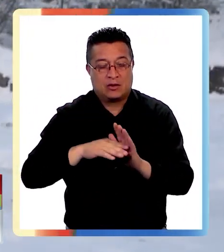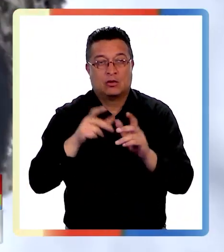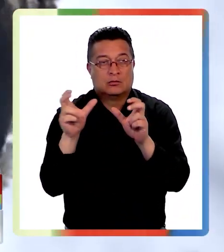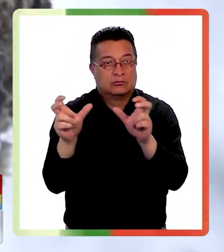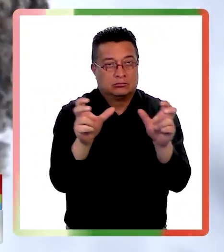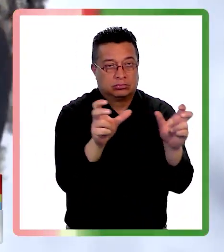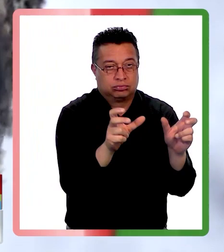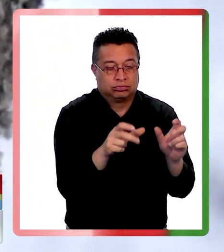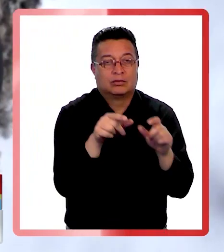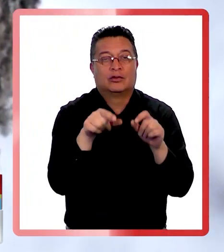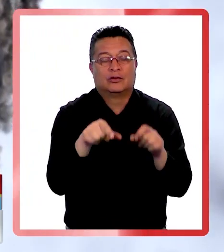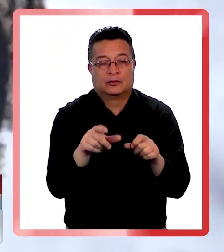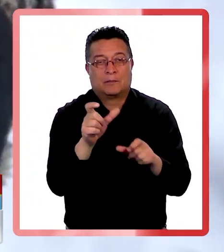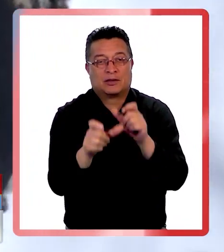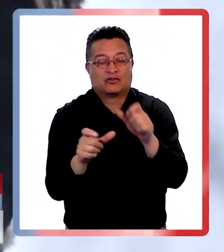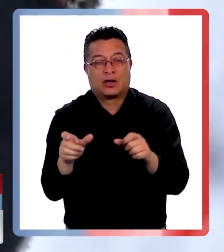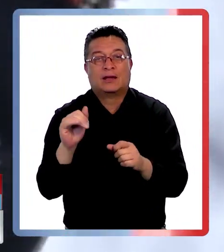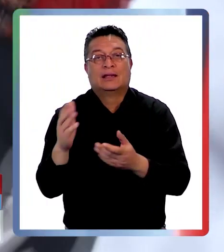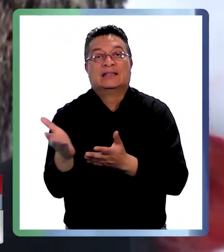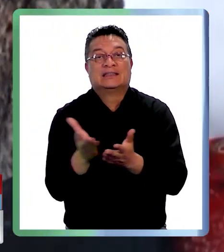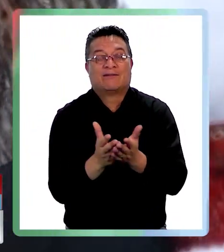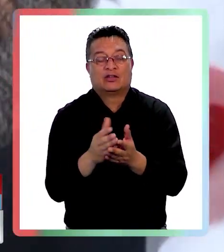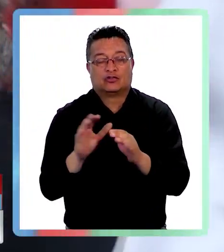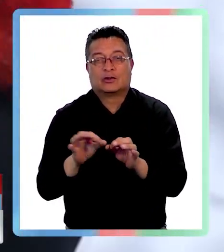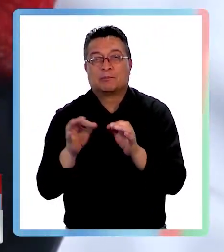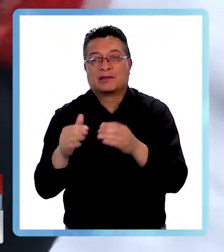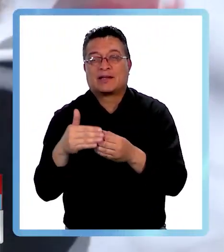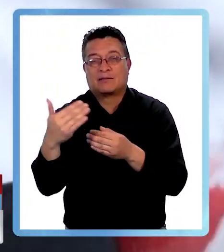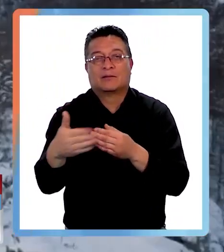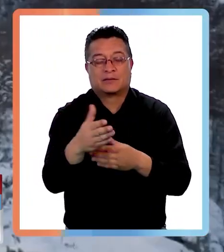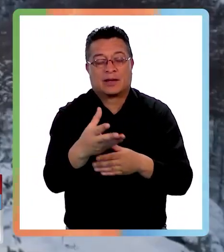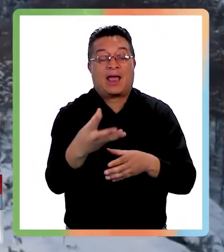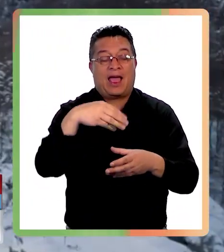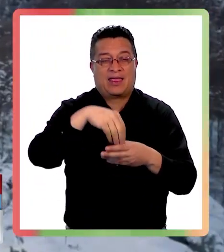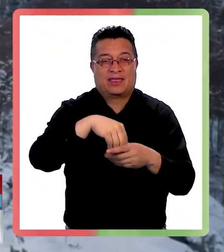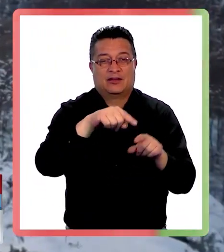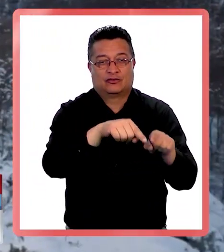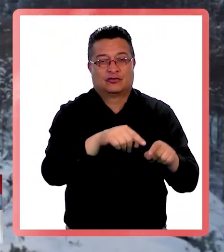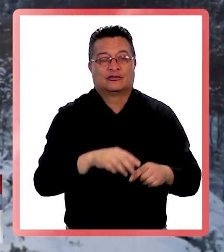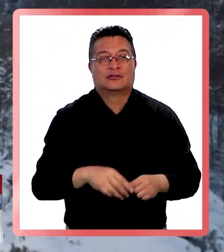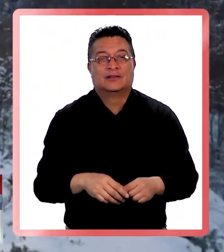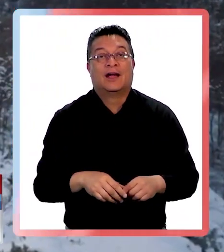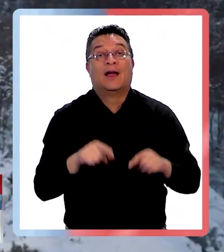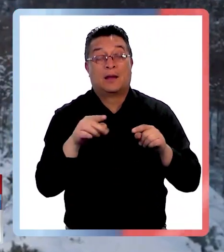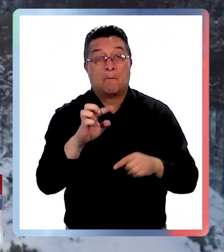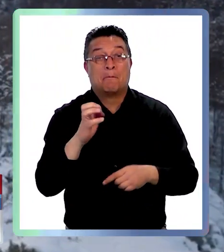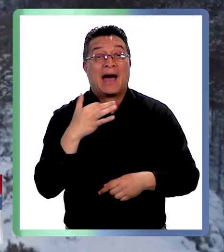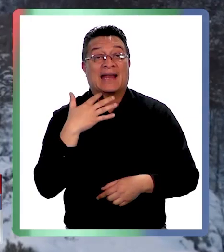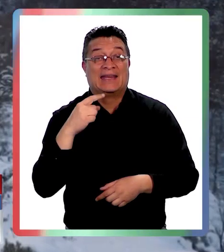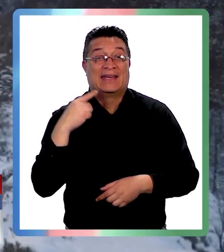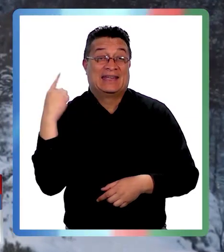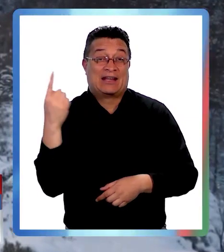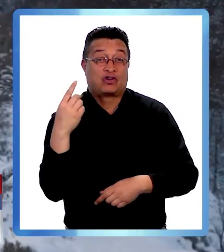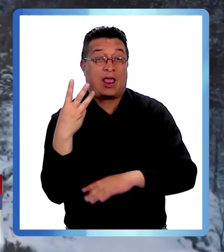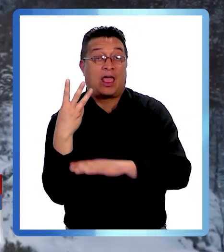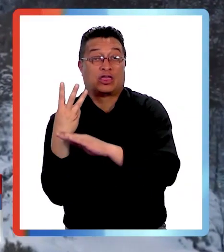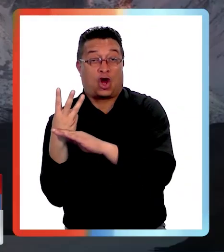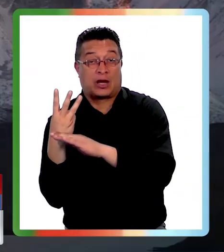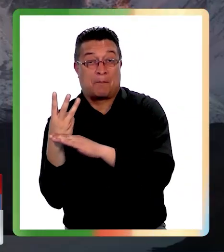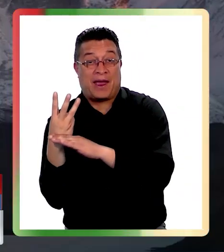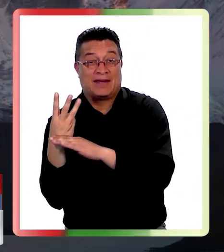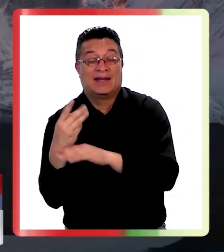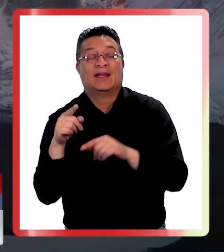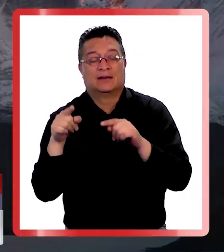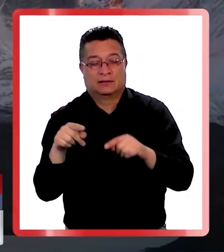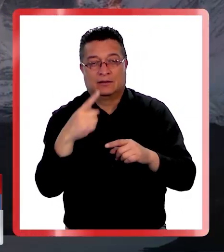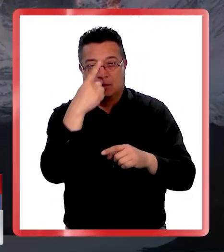carácter transitorio así como también los servicios concesionados que funcionan al interior de la unidad. Además del Parque Nacional Torres del Paine atenderán público